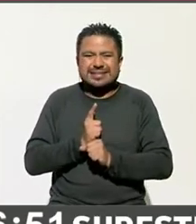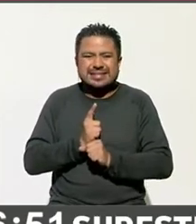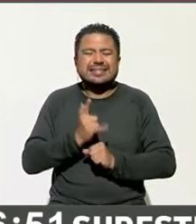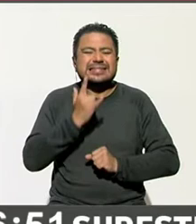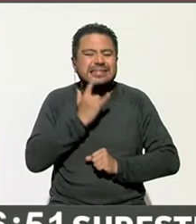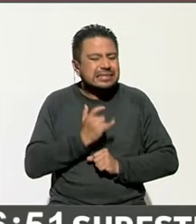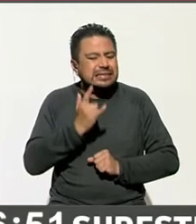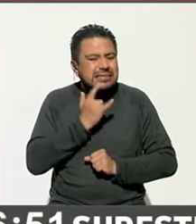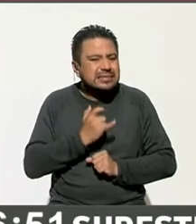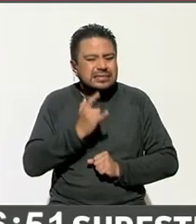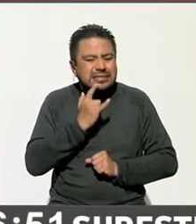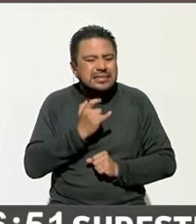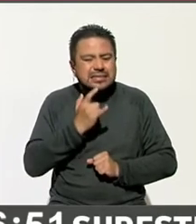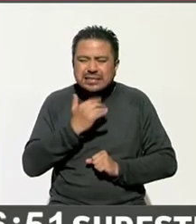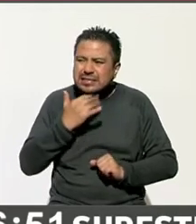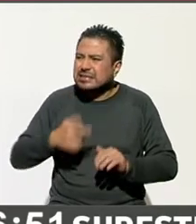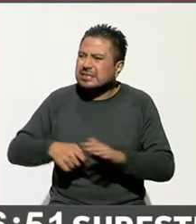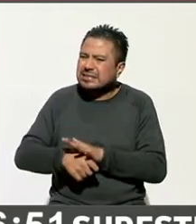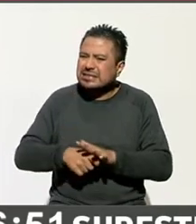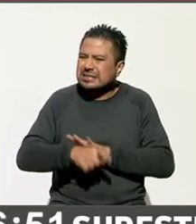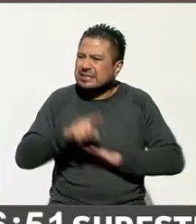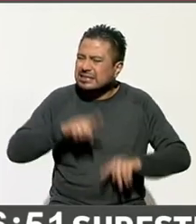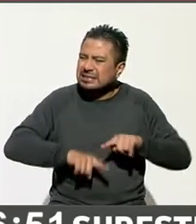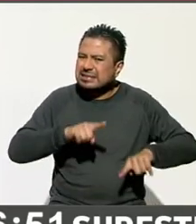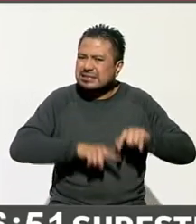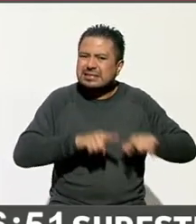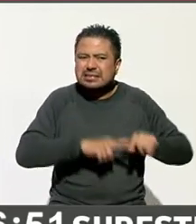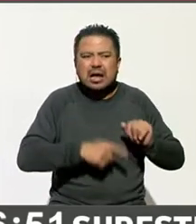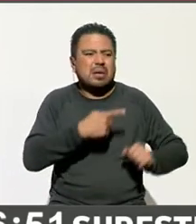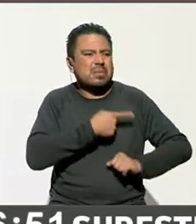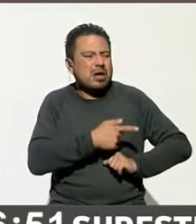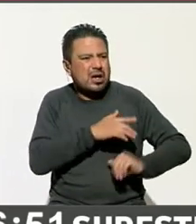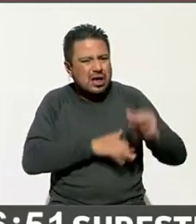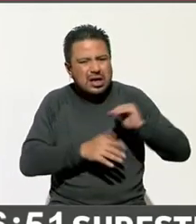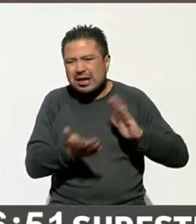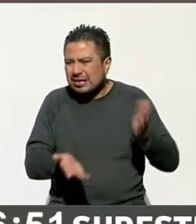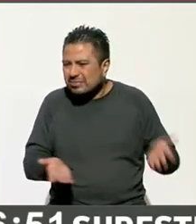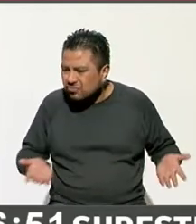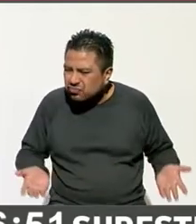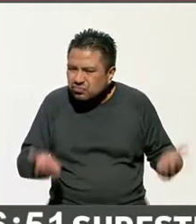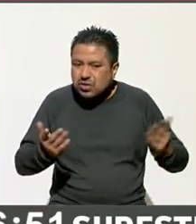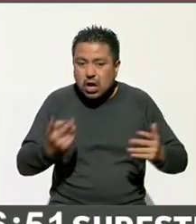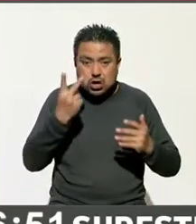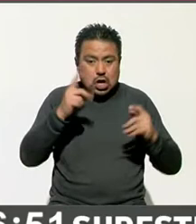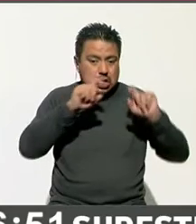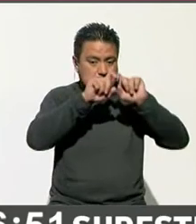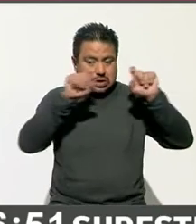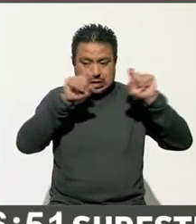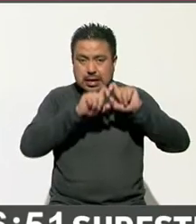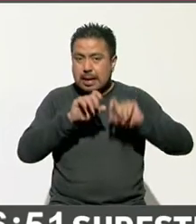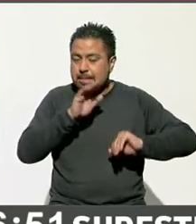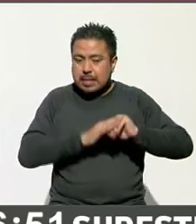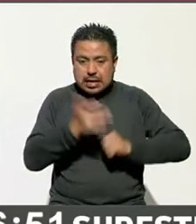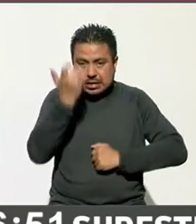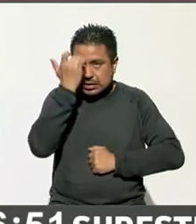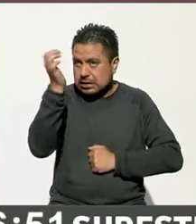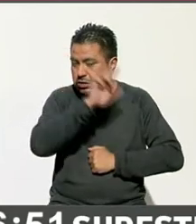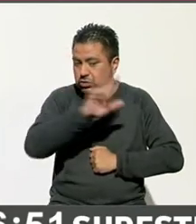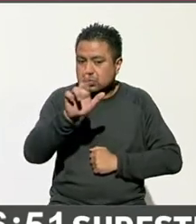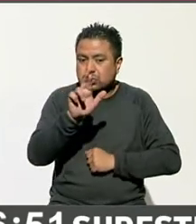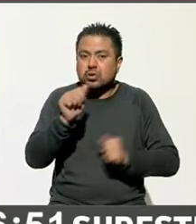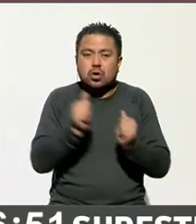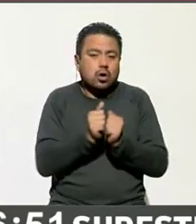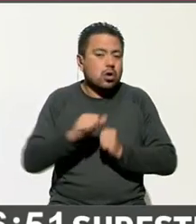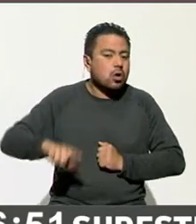pobreza y el combate a la corrupción son los dos renglones, son los dos primeros que se observan con mayor reconocimiento en